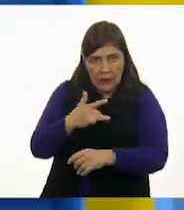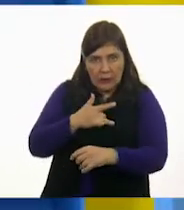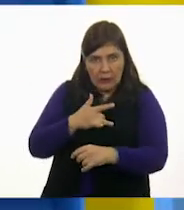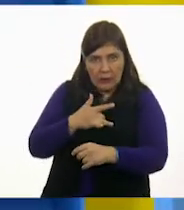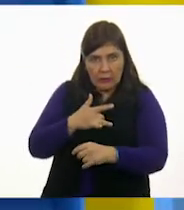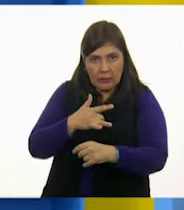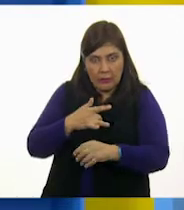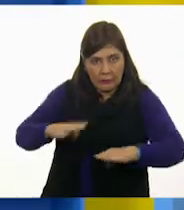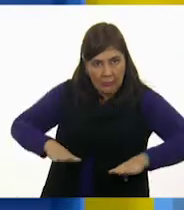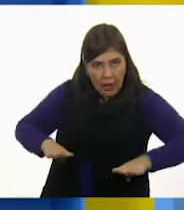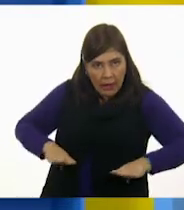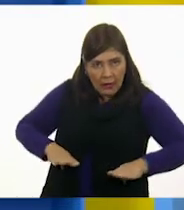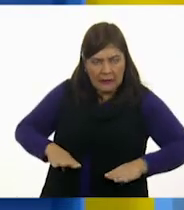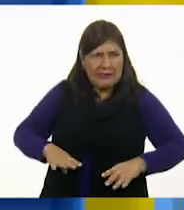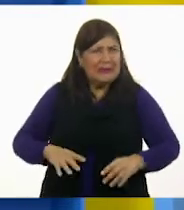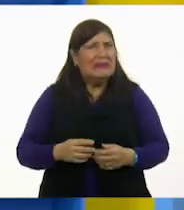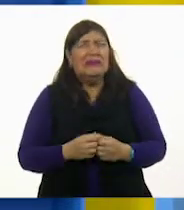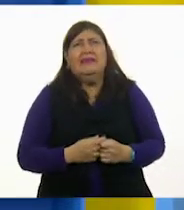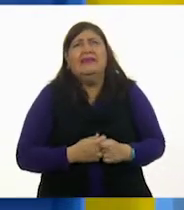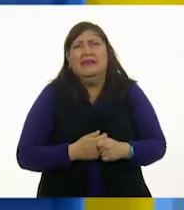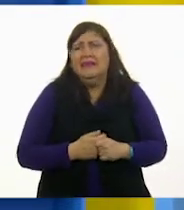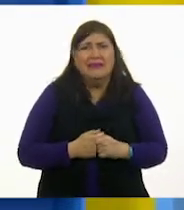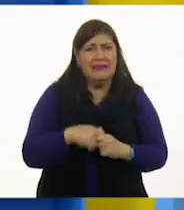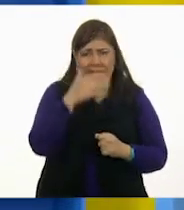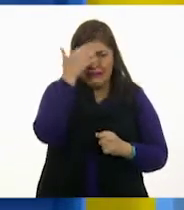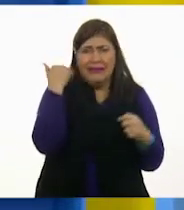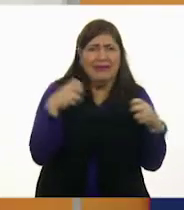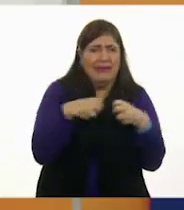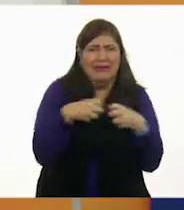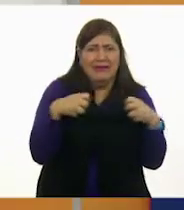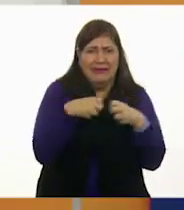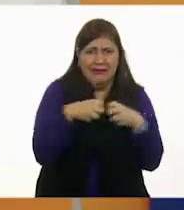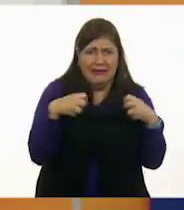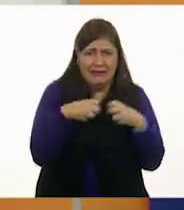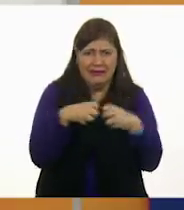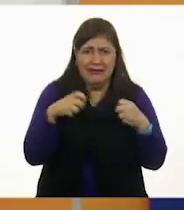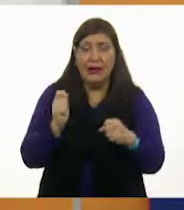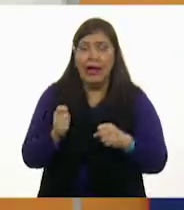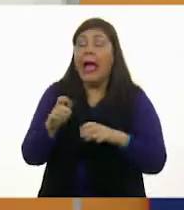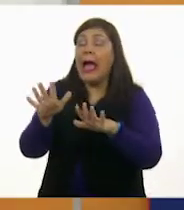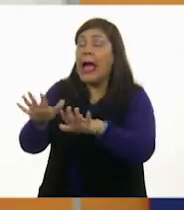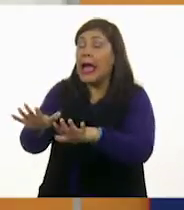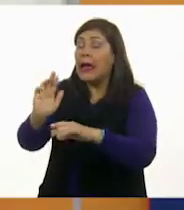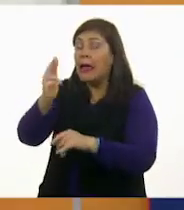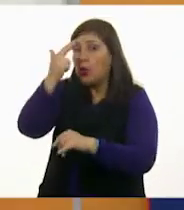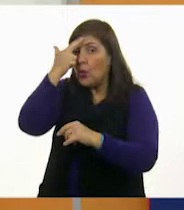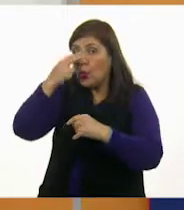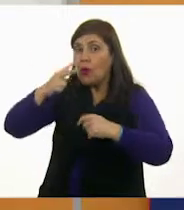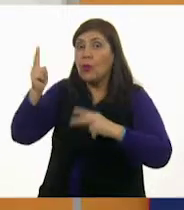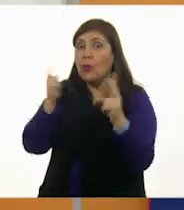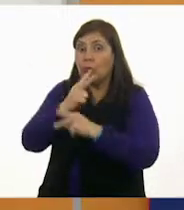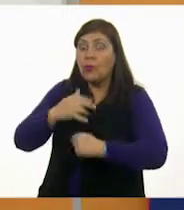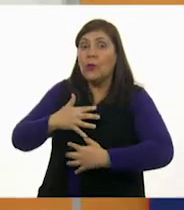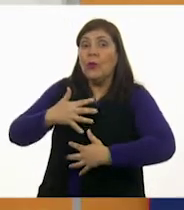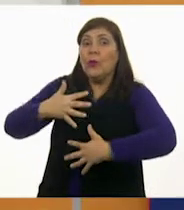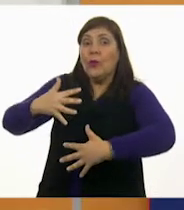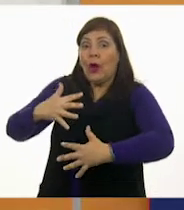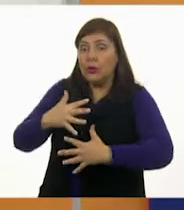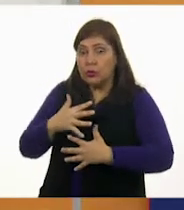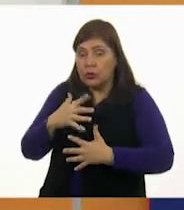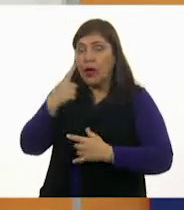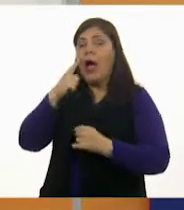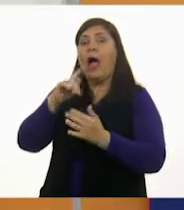Ah, no lo sé, me estoy poniendo muy nervioso. ver, a ver, recuerda que hay que respirar. La calma es lo que nos va a permitir